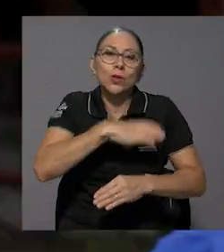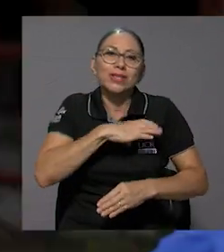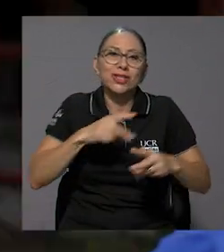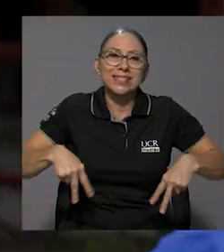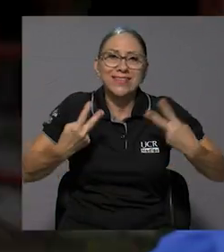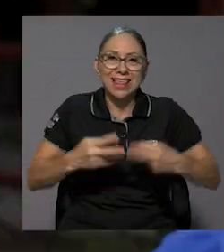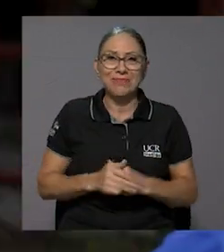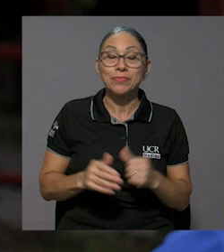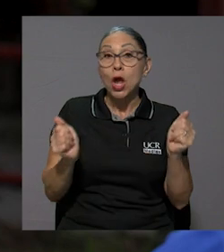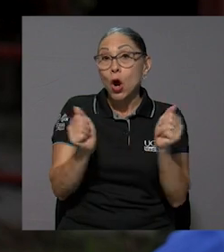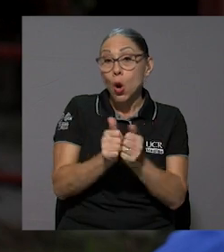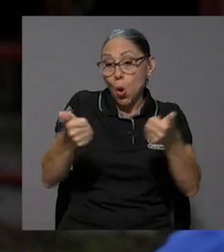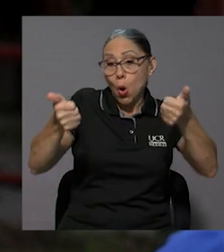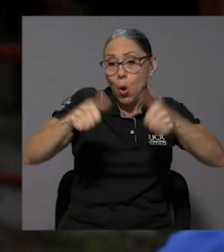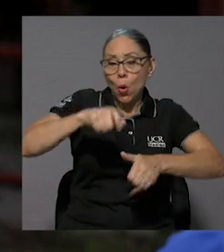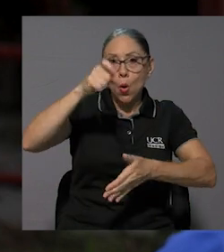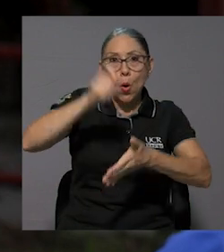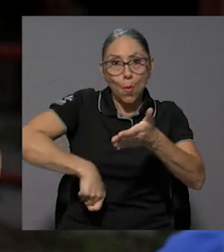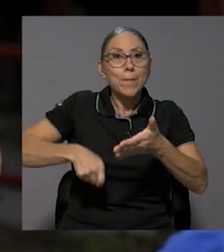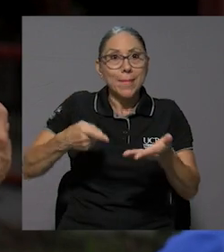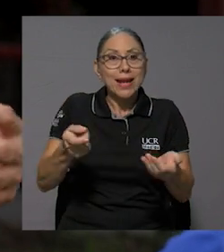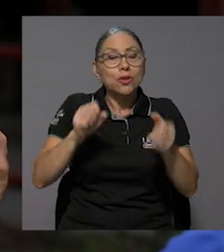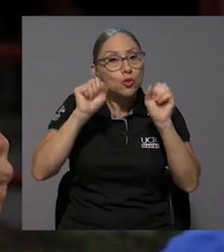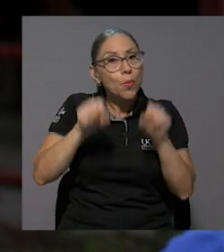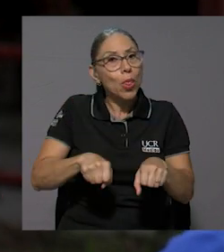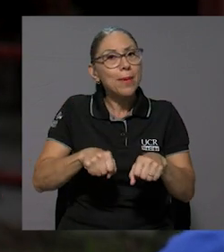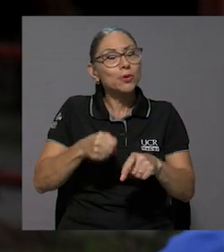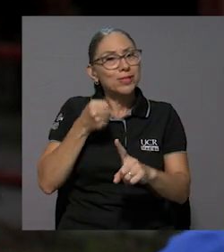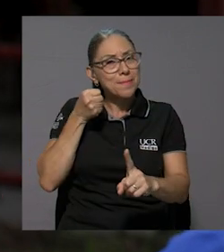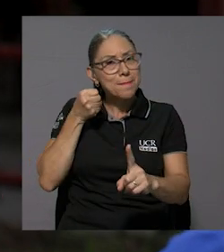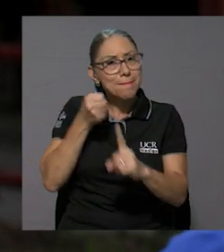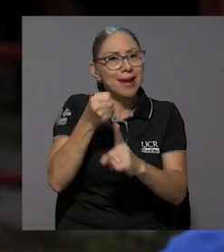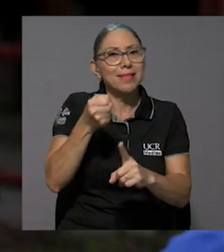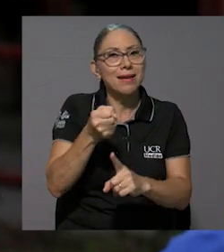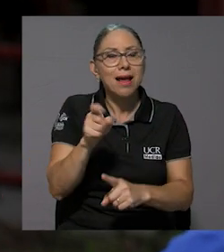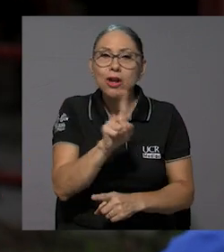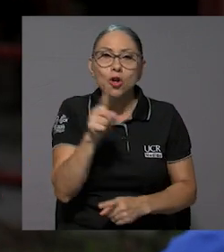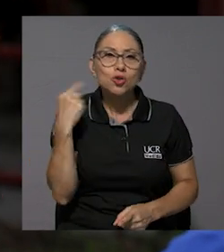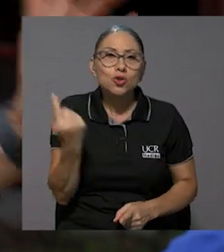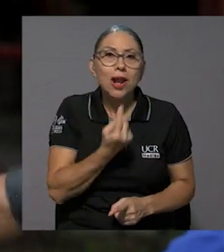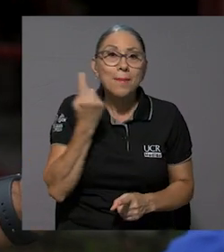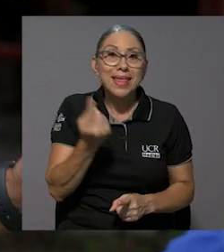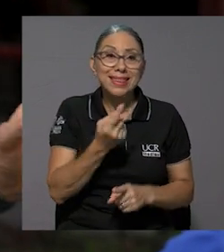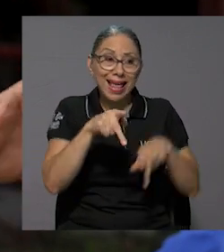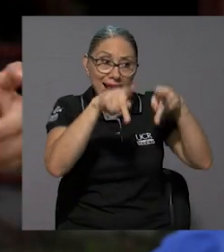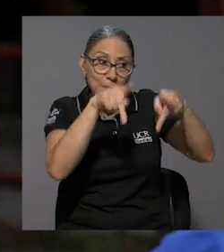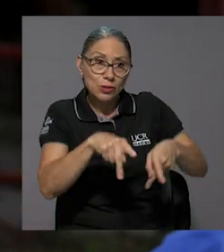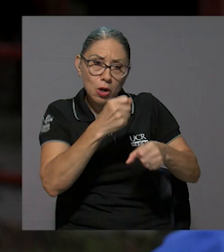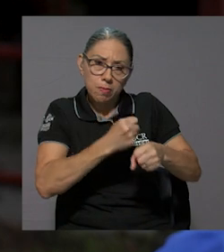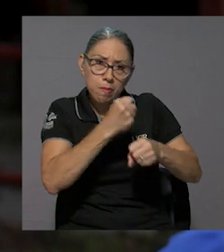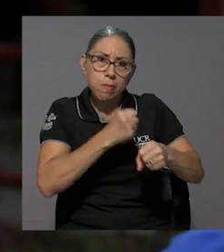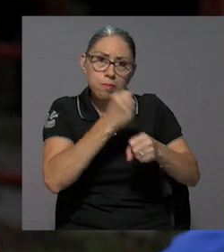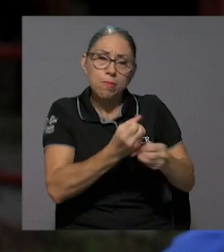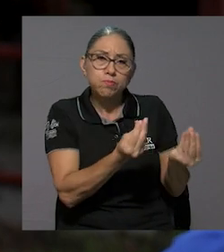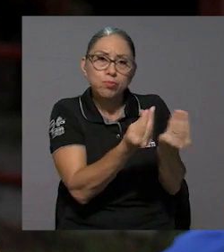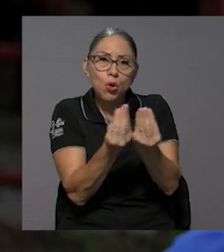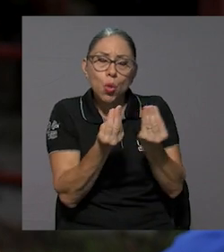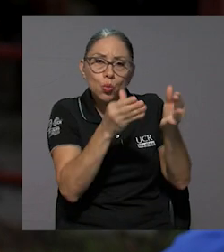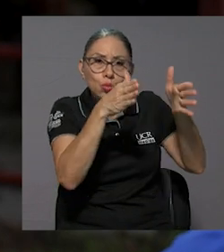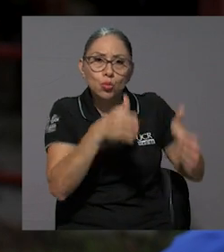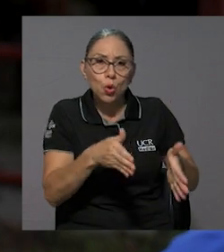Con estos convenios en realidad podemos impactar no solo realmente al productor sino que podemos